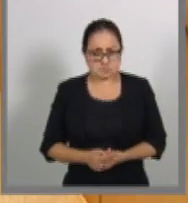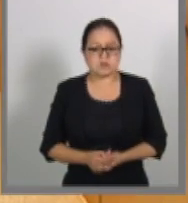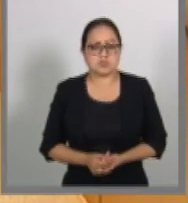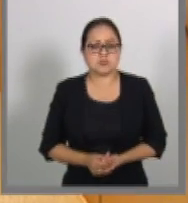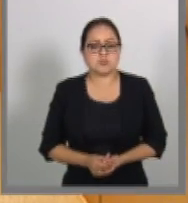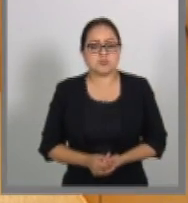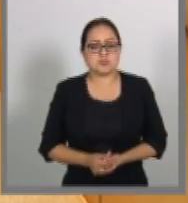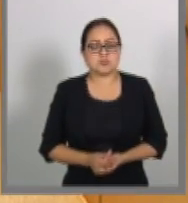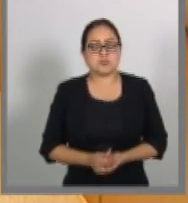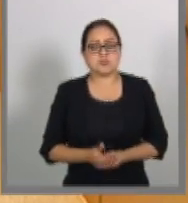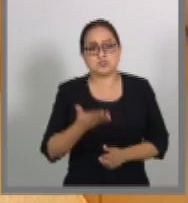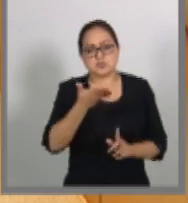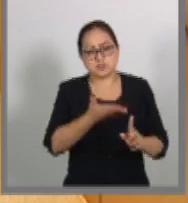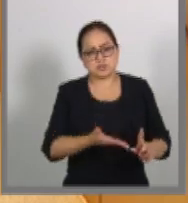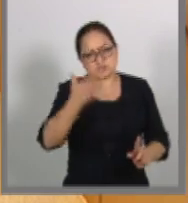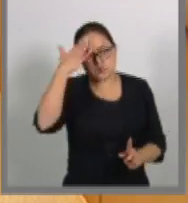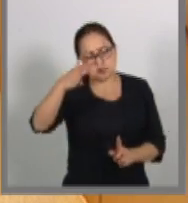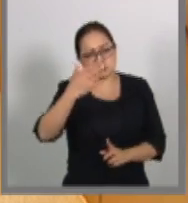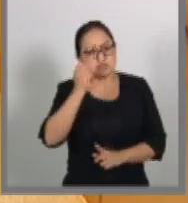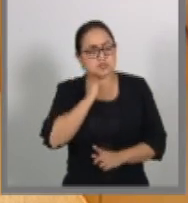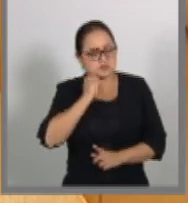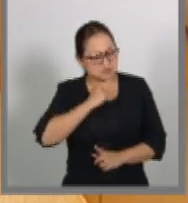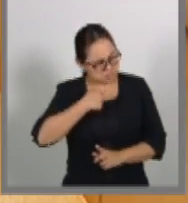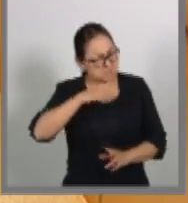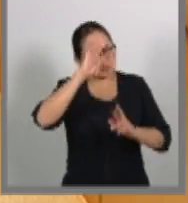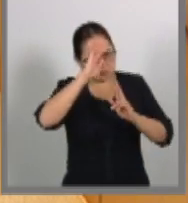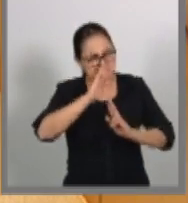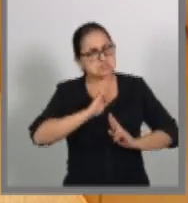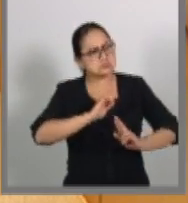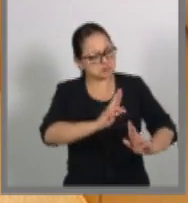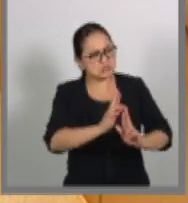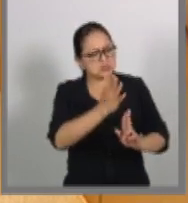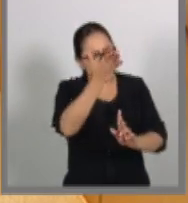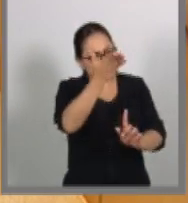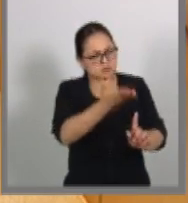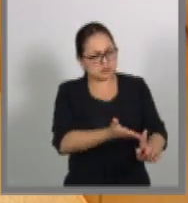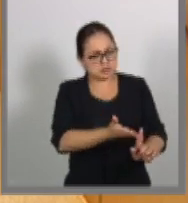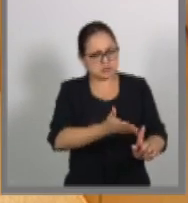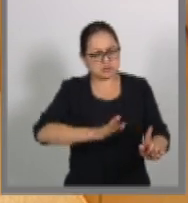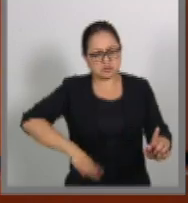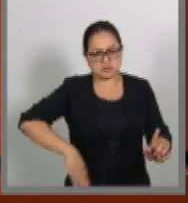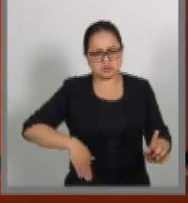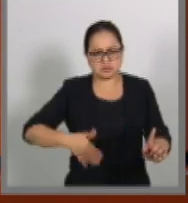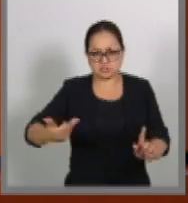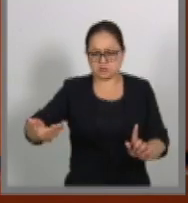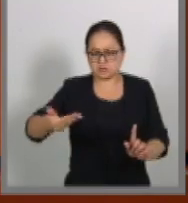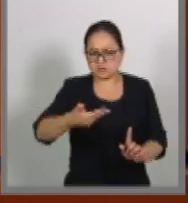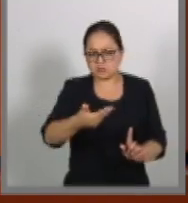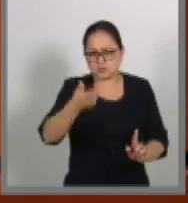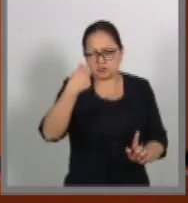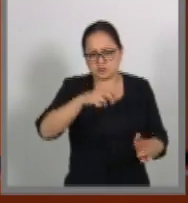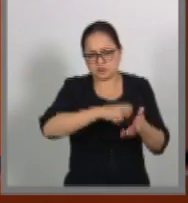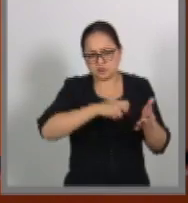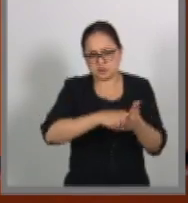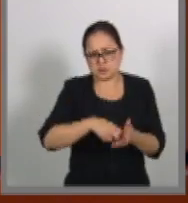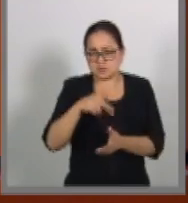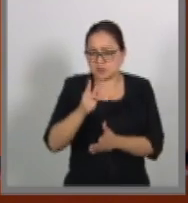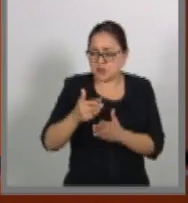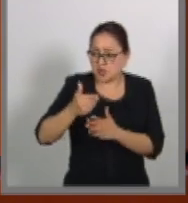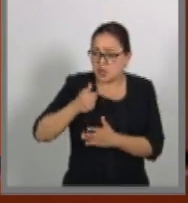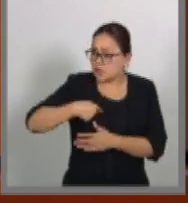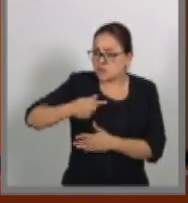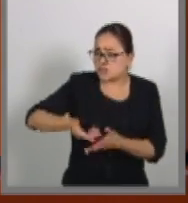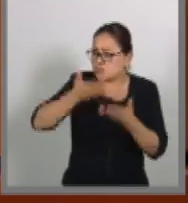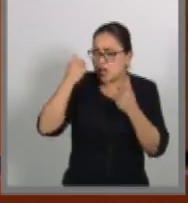El señor Senador, a mucho respeto, acaba de pedir para hechos, sin saber lo que voy a decir,